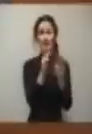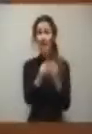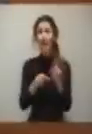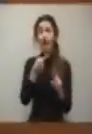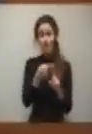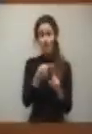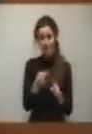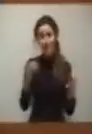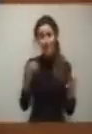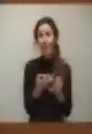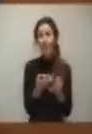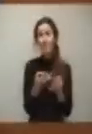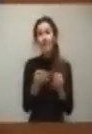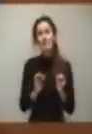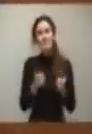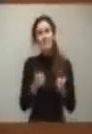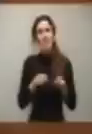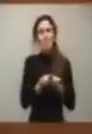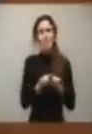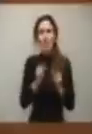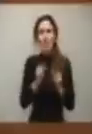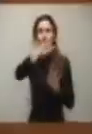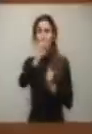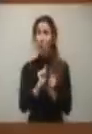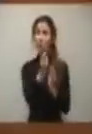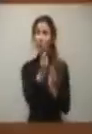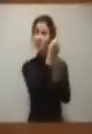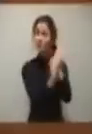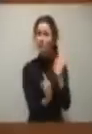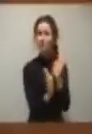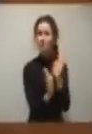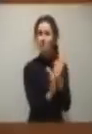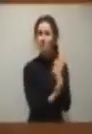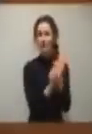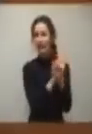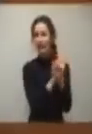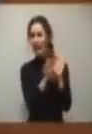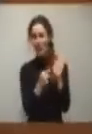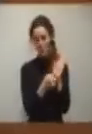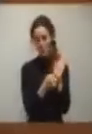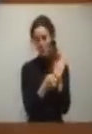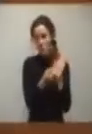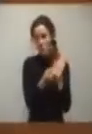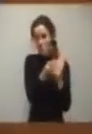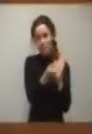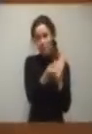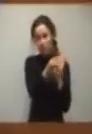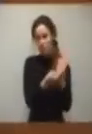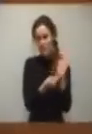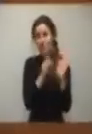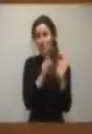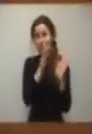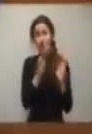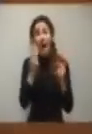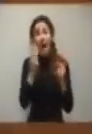se haga desde la rendición de cuentas en un plazo determinado para saber si ese redimensionamiento, si ese ajuste del sector público